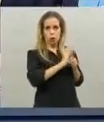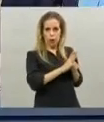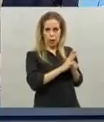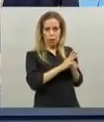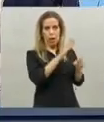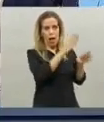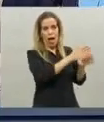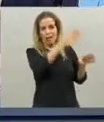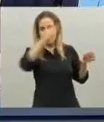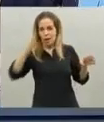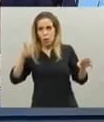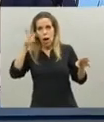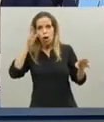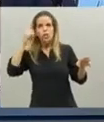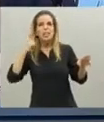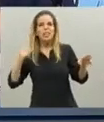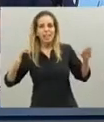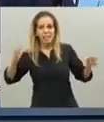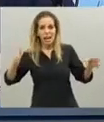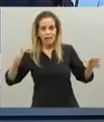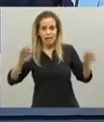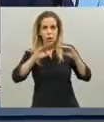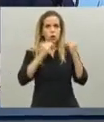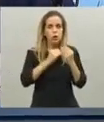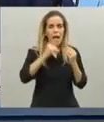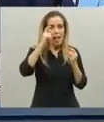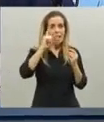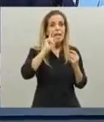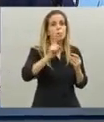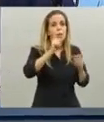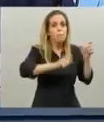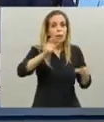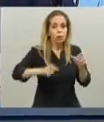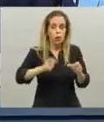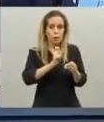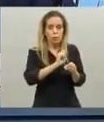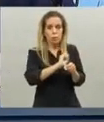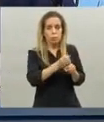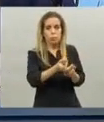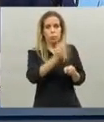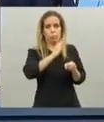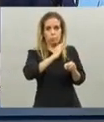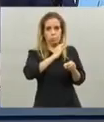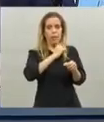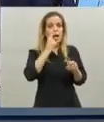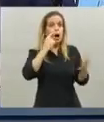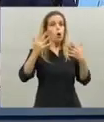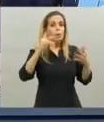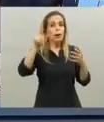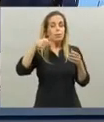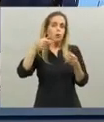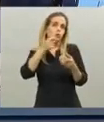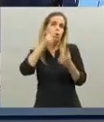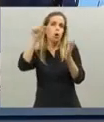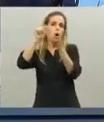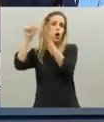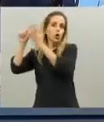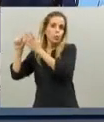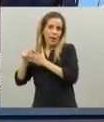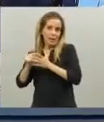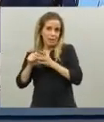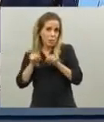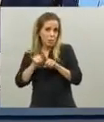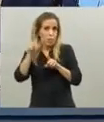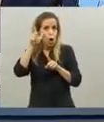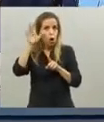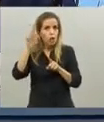aproximadamente 10.000 casos si uno toma los dos países vecinos donde está incidiendo la enfermedad en 80 días